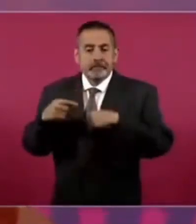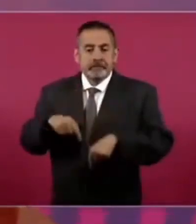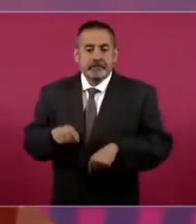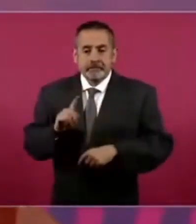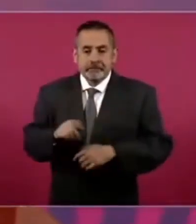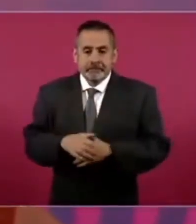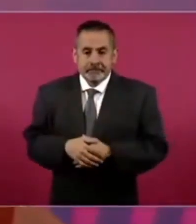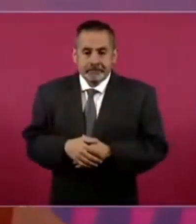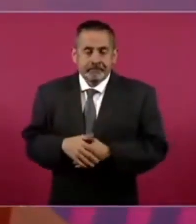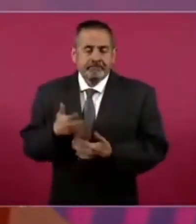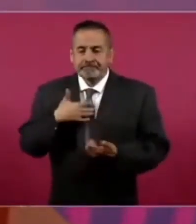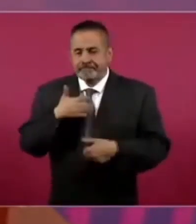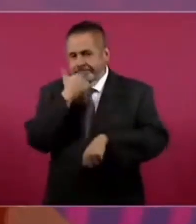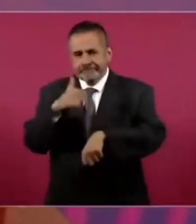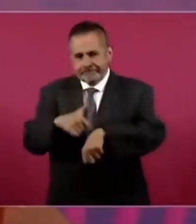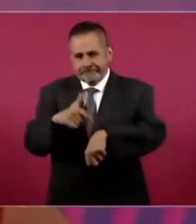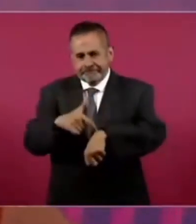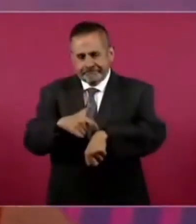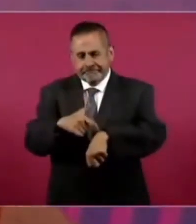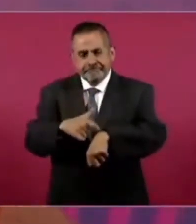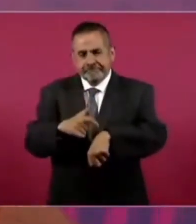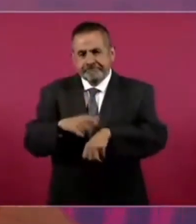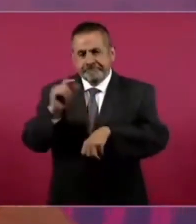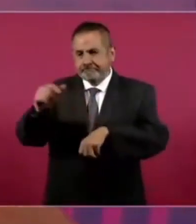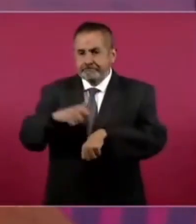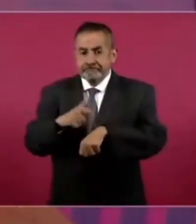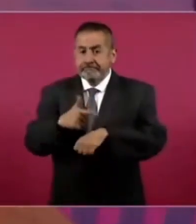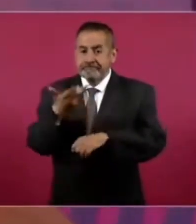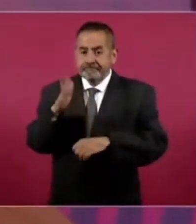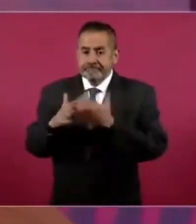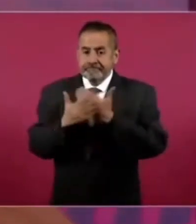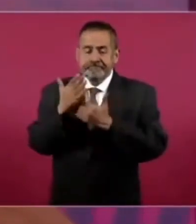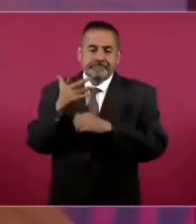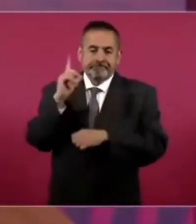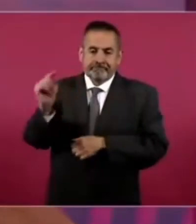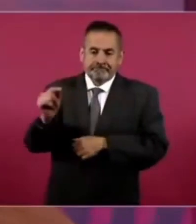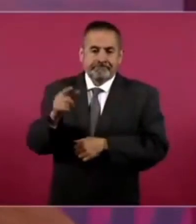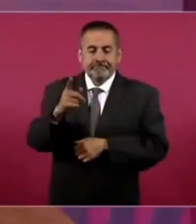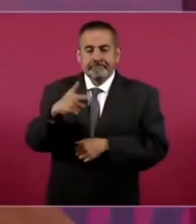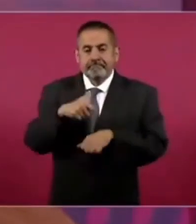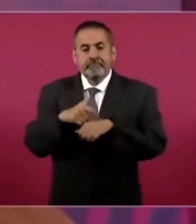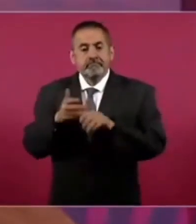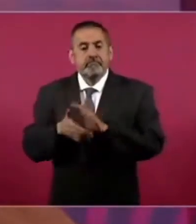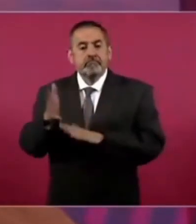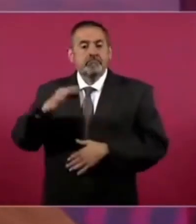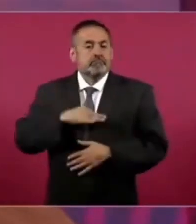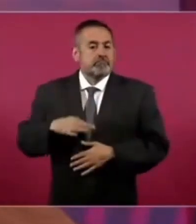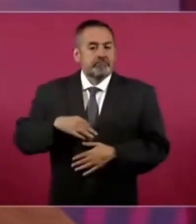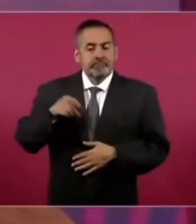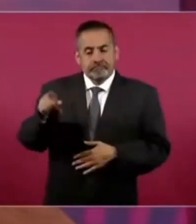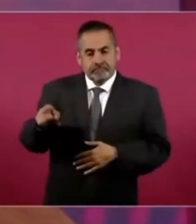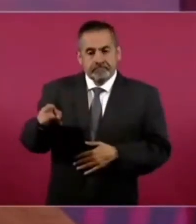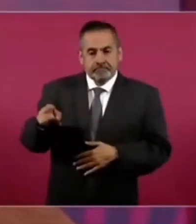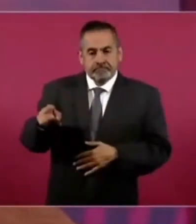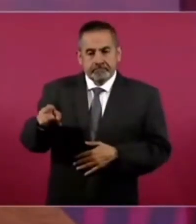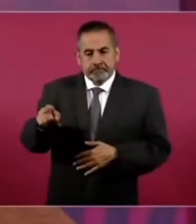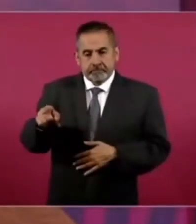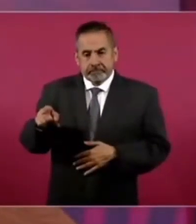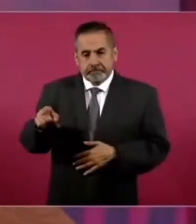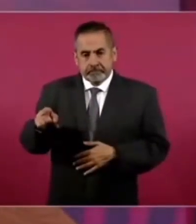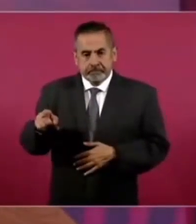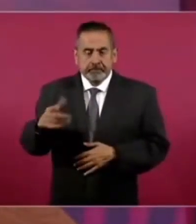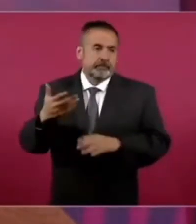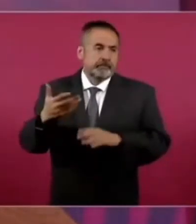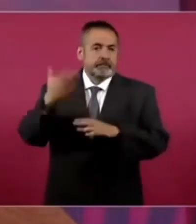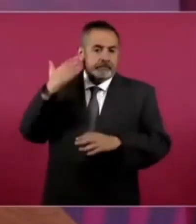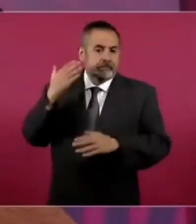Mañana no vengo. Es no me va a dar tiempo. Es que voy. Es a las 10. Sí. Y voy a Toluca. Y ya